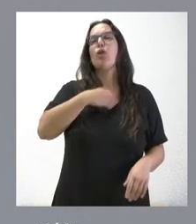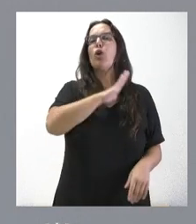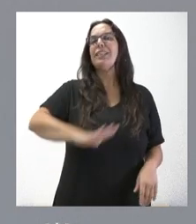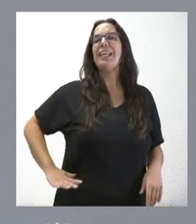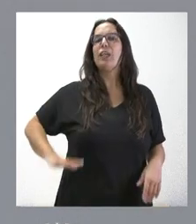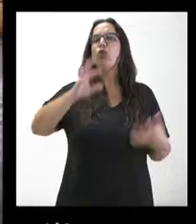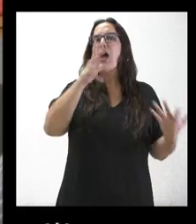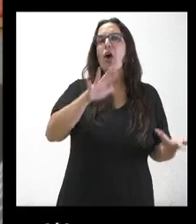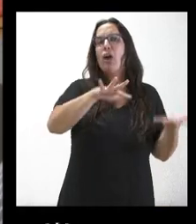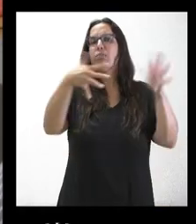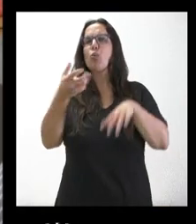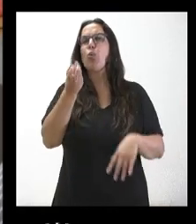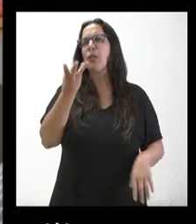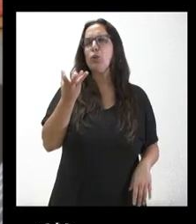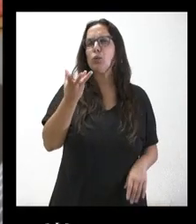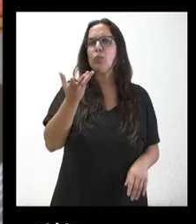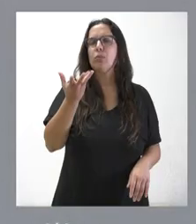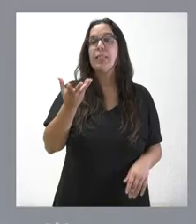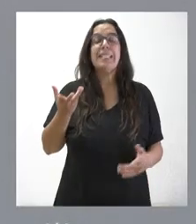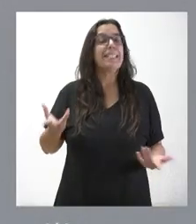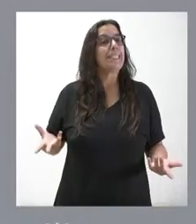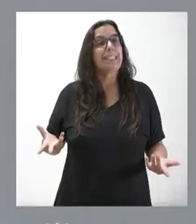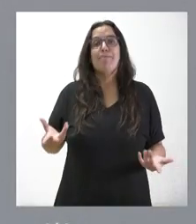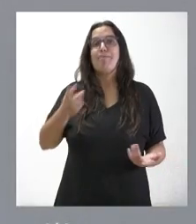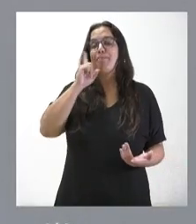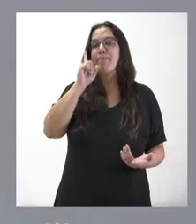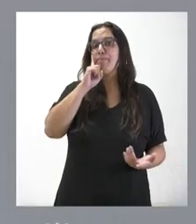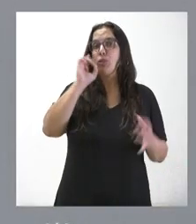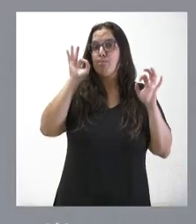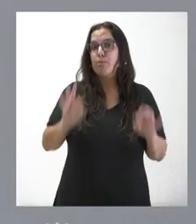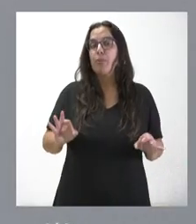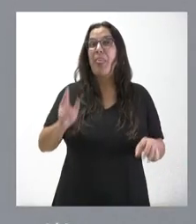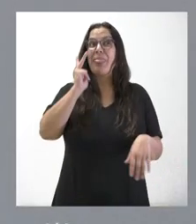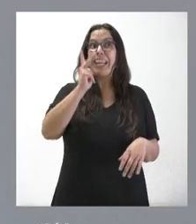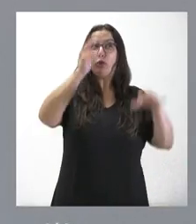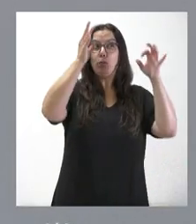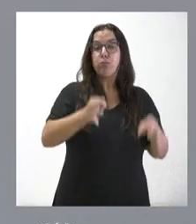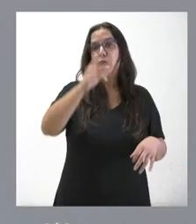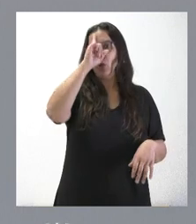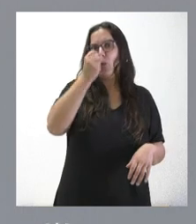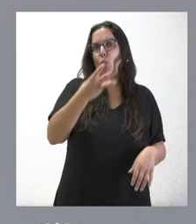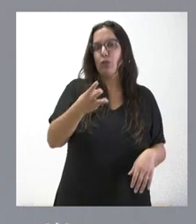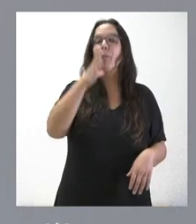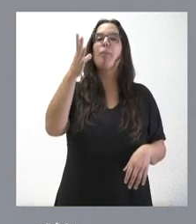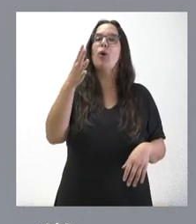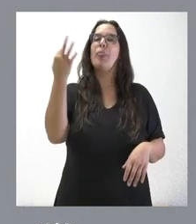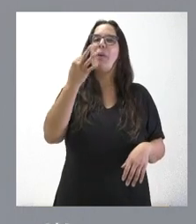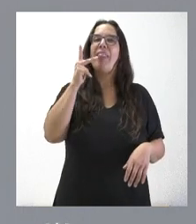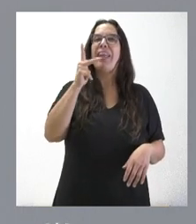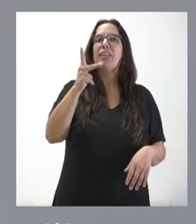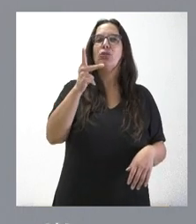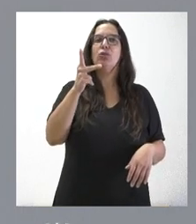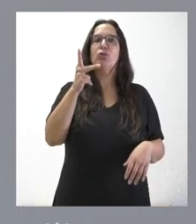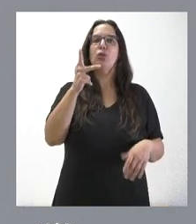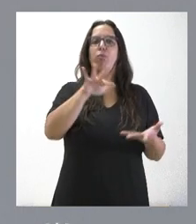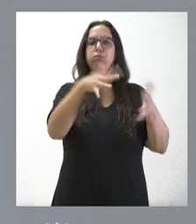estaríamos hablando en Castilla y León? Pues no me lo sé en este momento cuántos tienen derecho porque creo que para tener derecho a esta